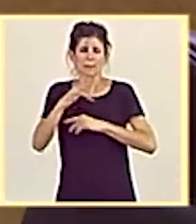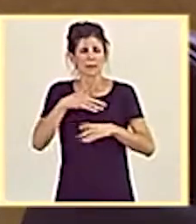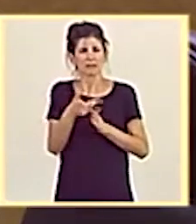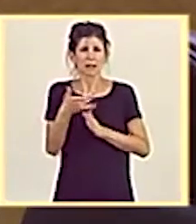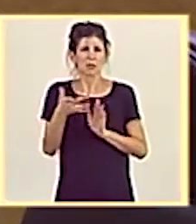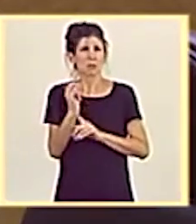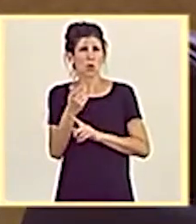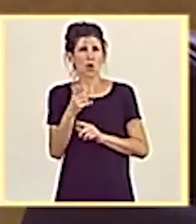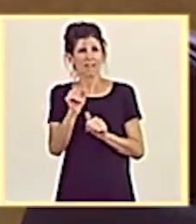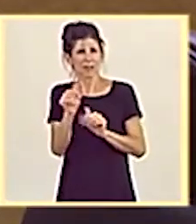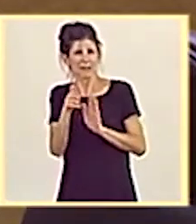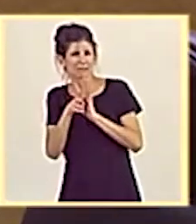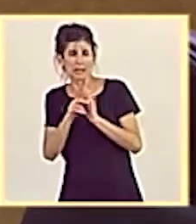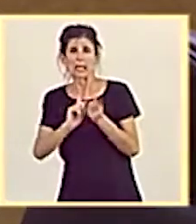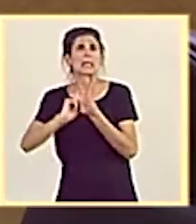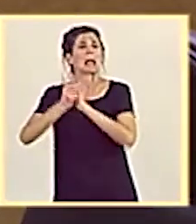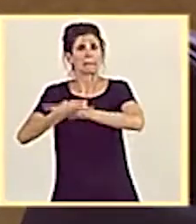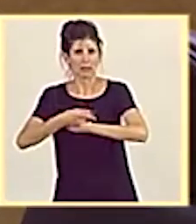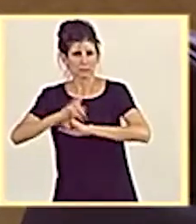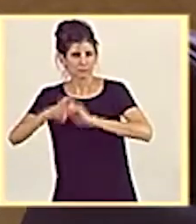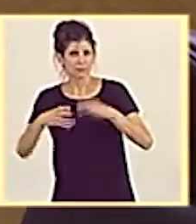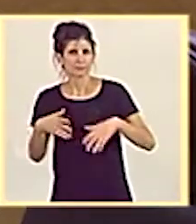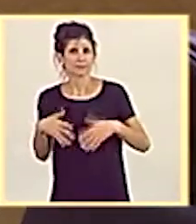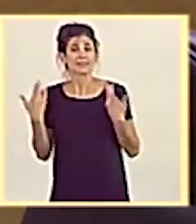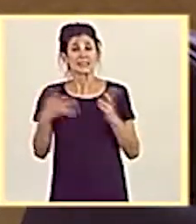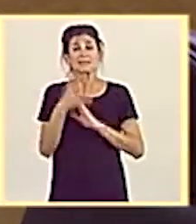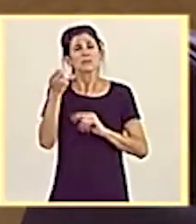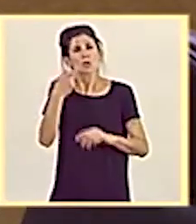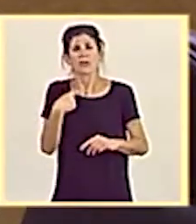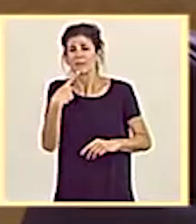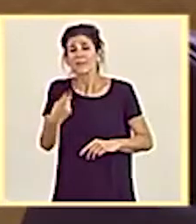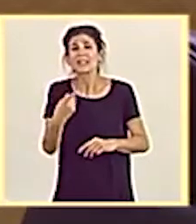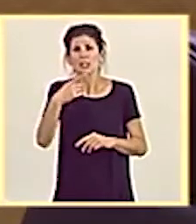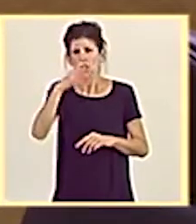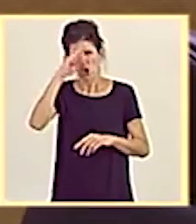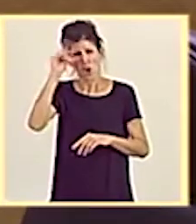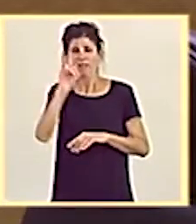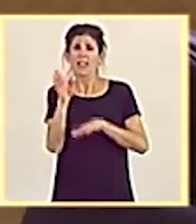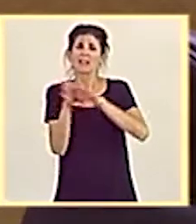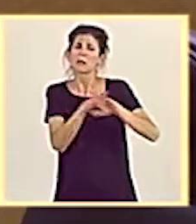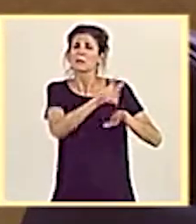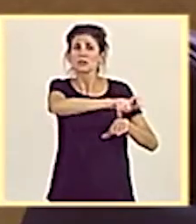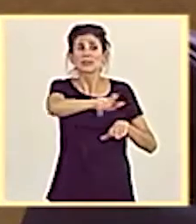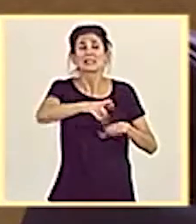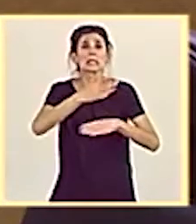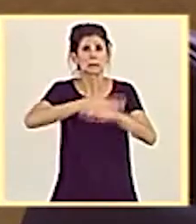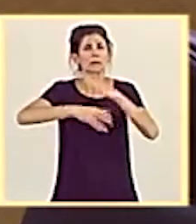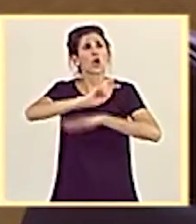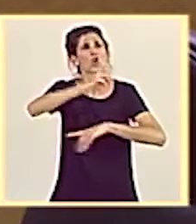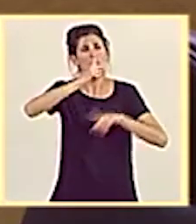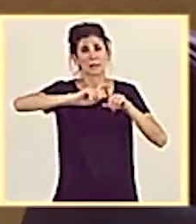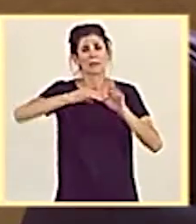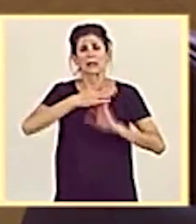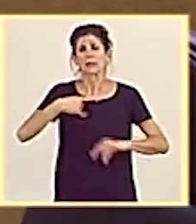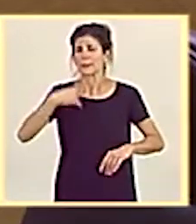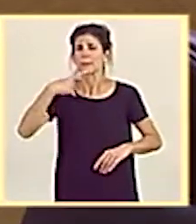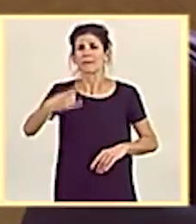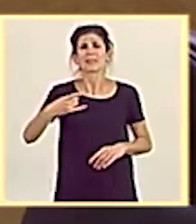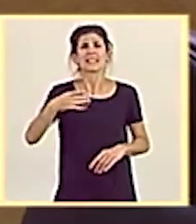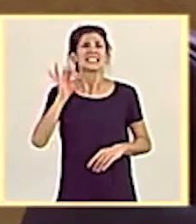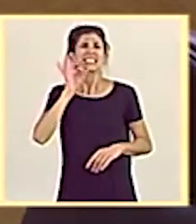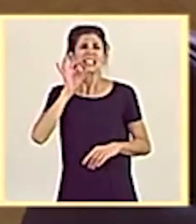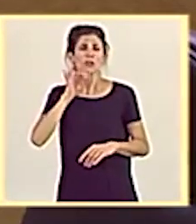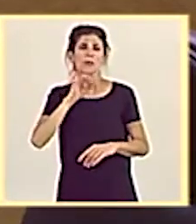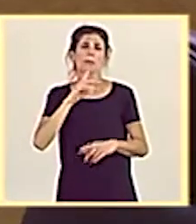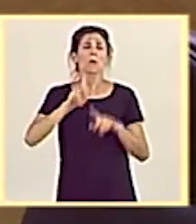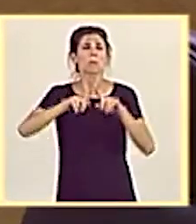Y aquí le querría hacer un inciso. Sin olvidar a quienes tienen otro tipo de discapacidad, quiero mencionar a las personas afectadas de síndrome pospolio,